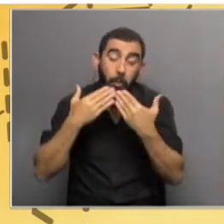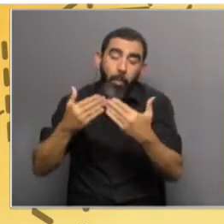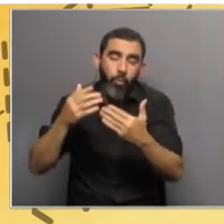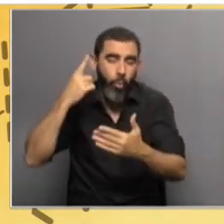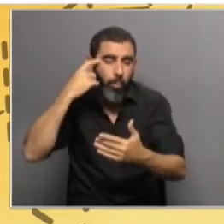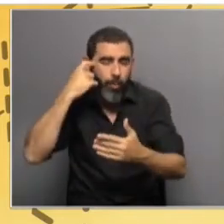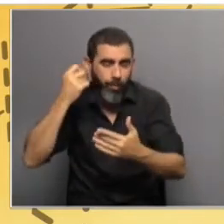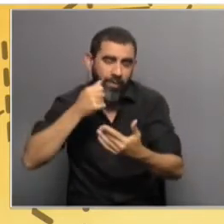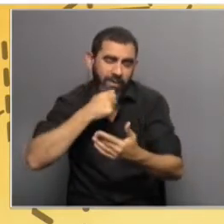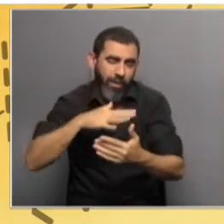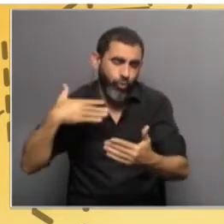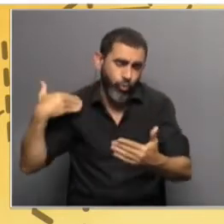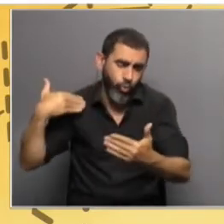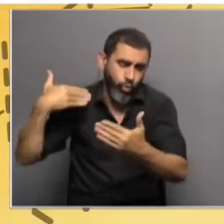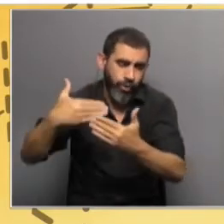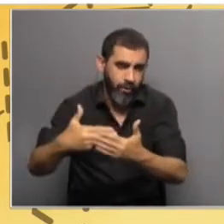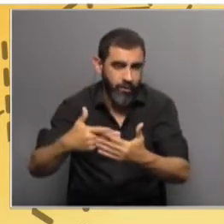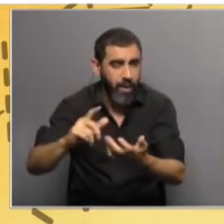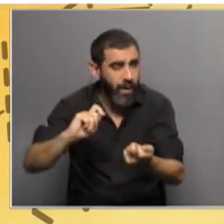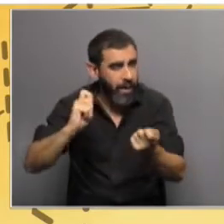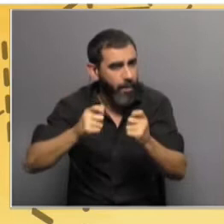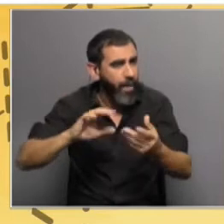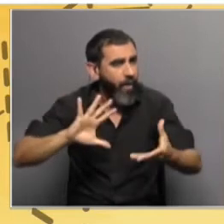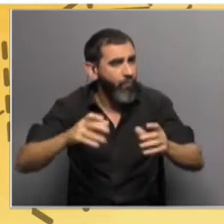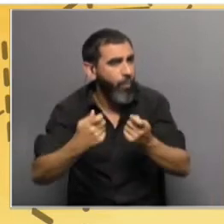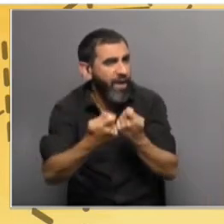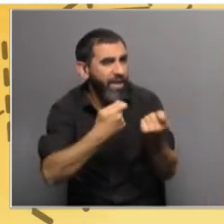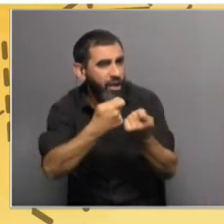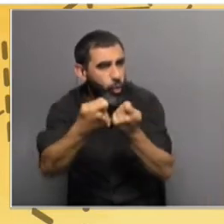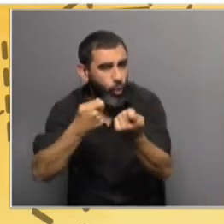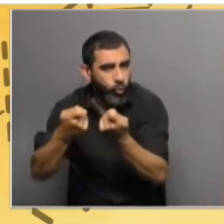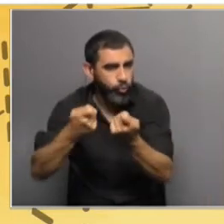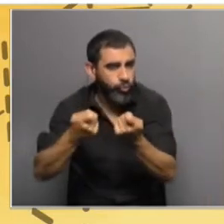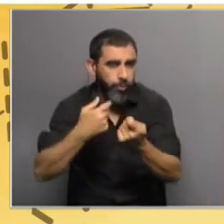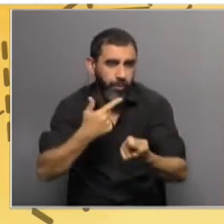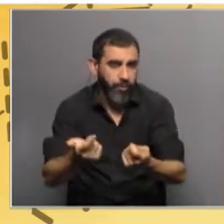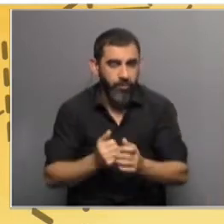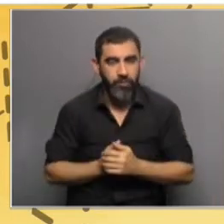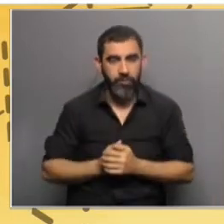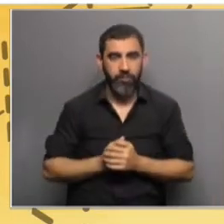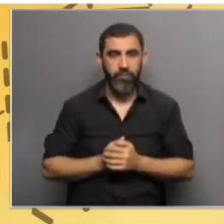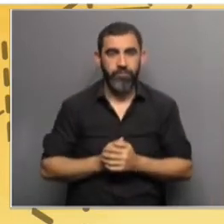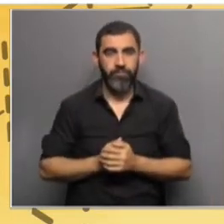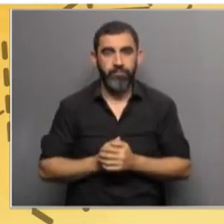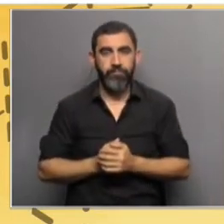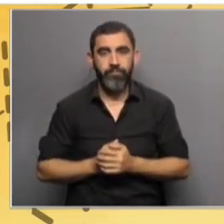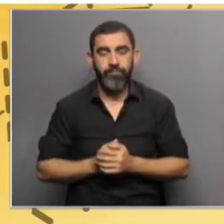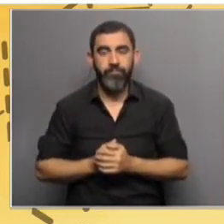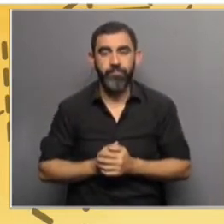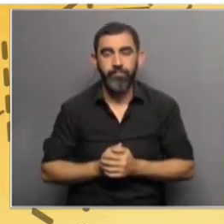a toda tu trayectoria en otras cumbres, ¿cambia la manera de negociar, de sentarse a la mesa, e ir con estos dos ministerios?